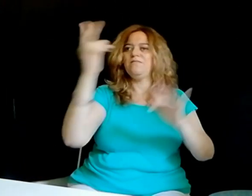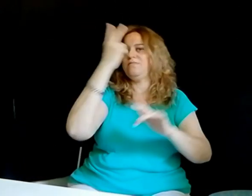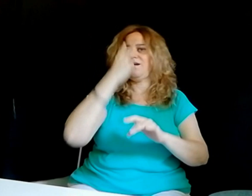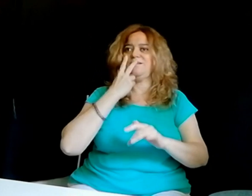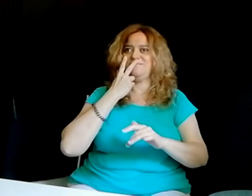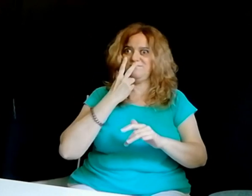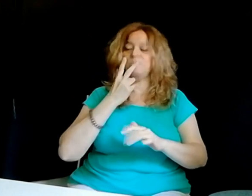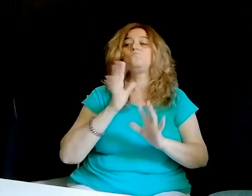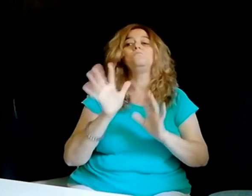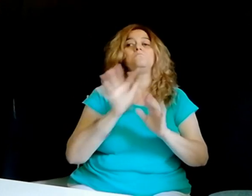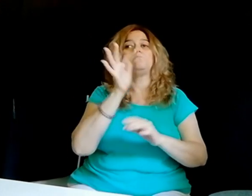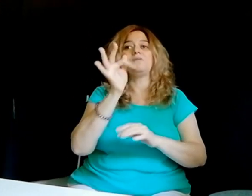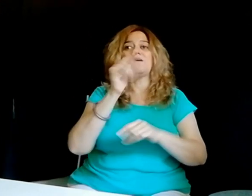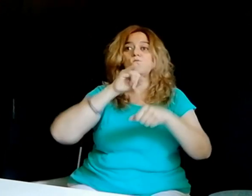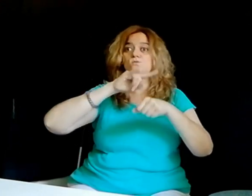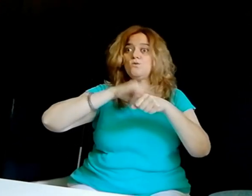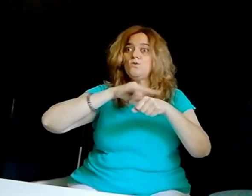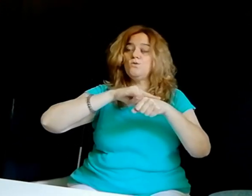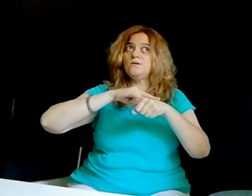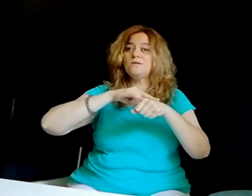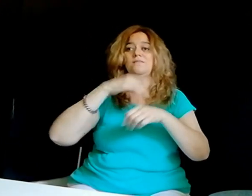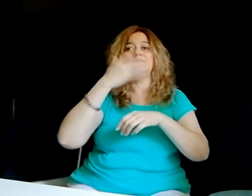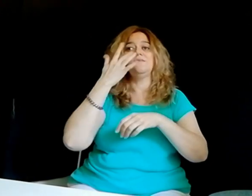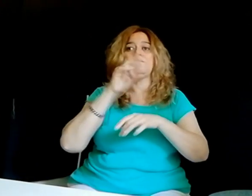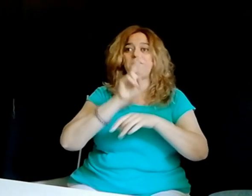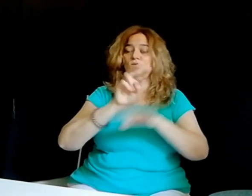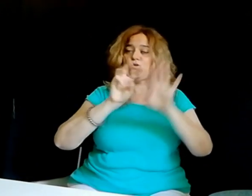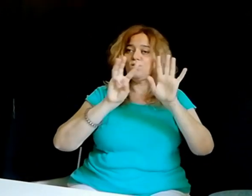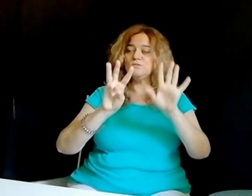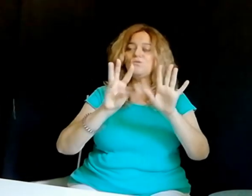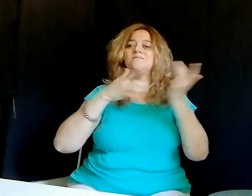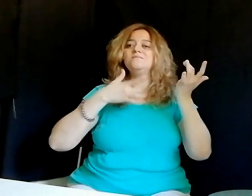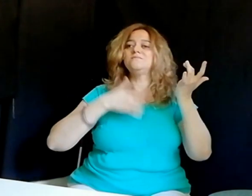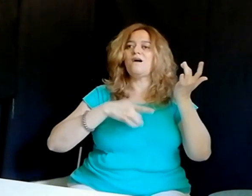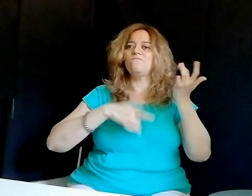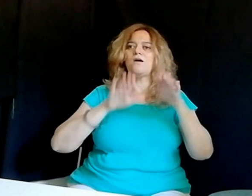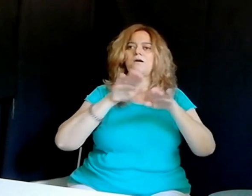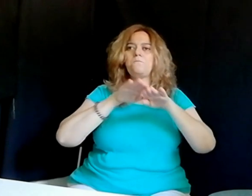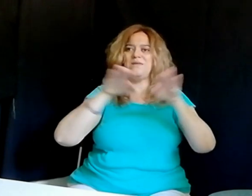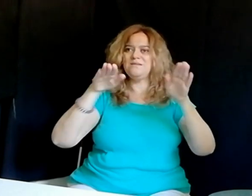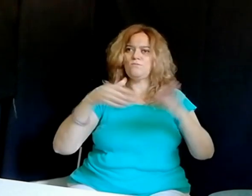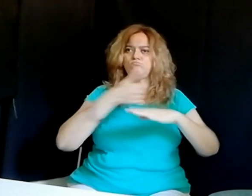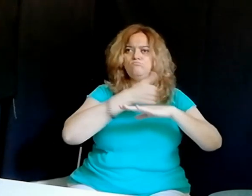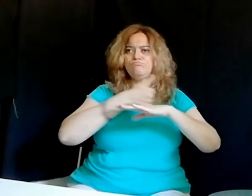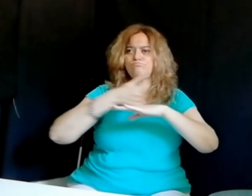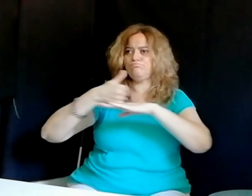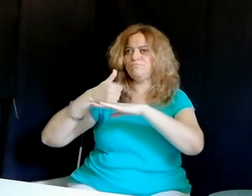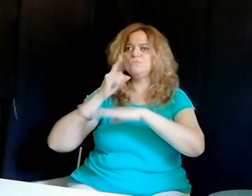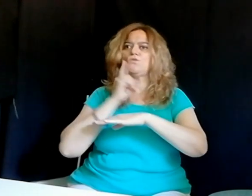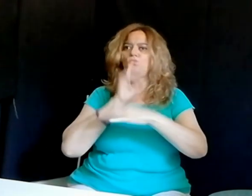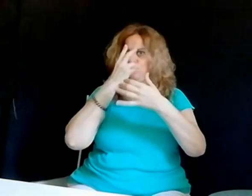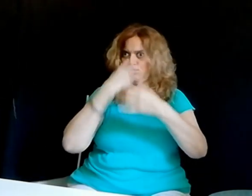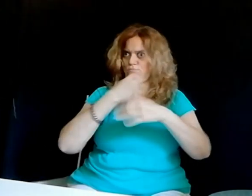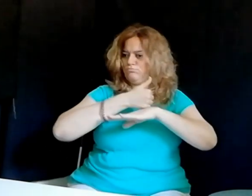en la calle intentando sensibilizar a la sociedad de la vida, las personas que viven allí en Huelva, y luego